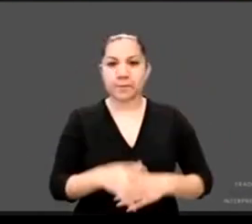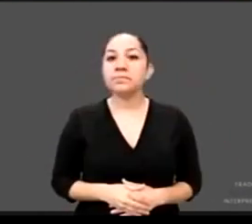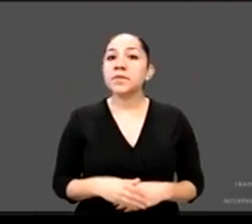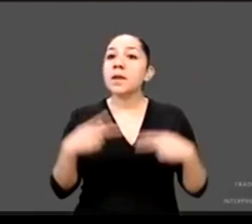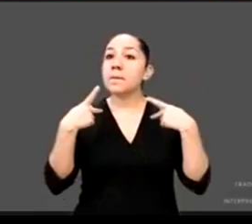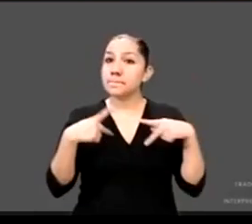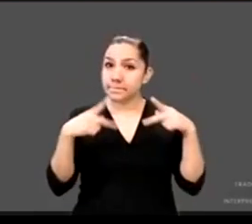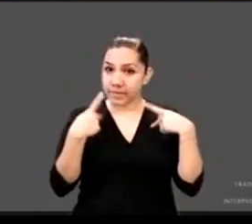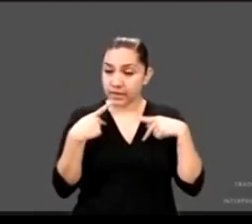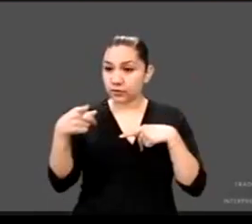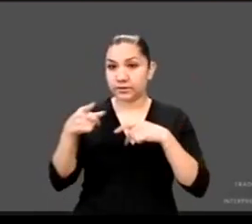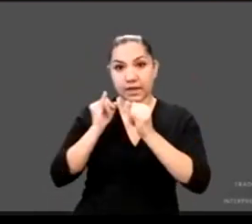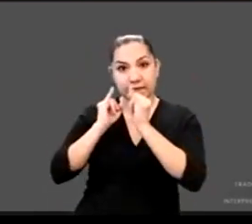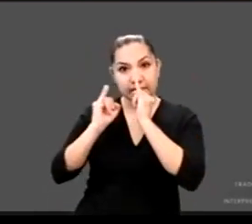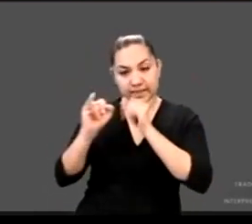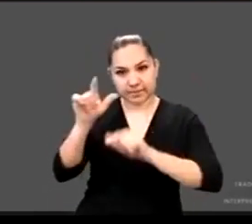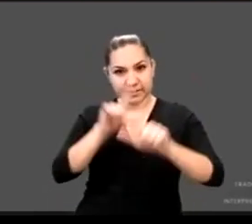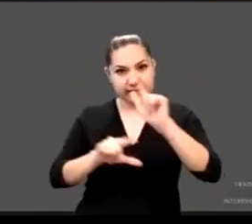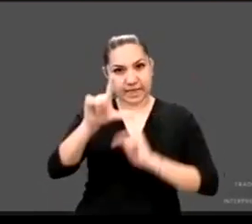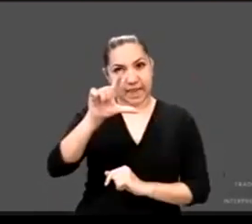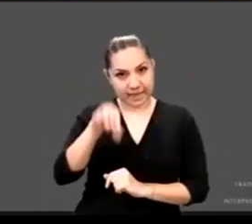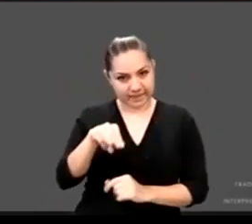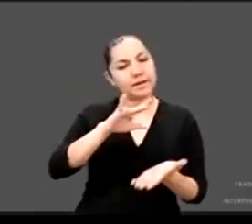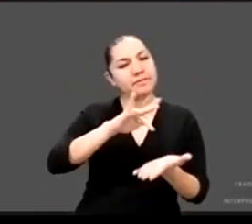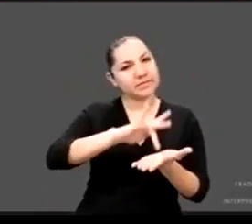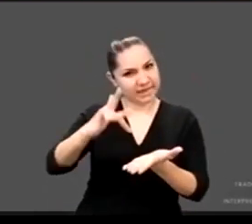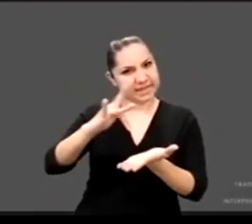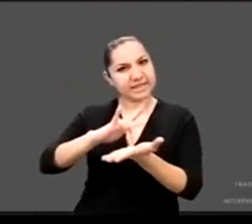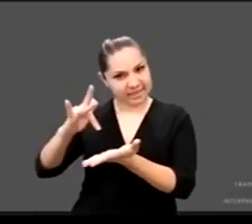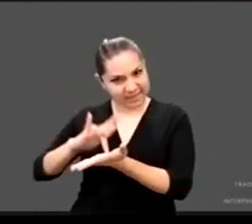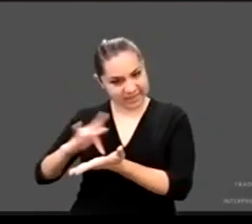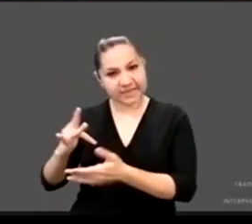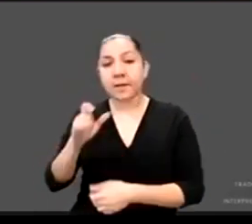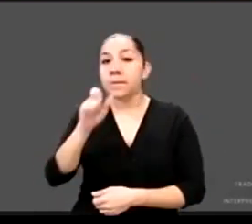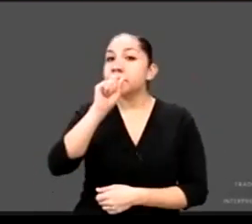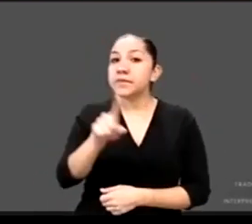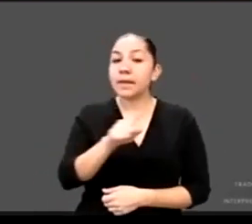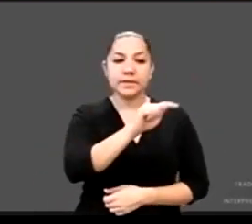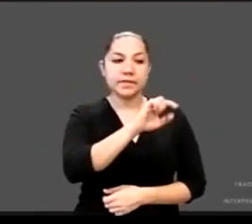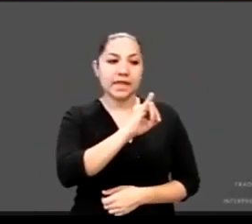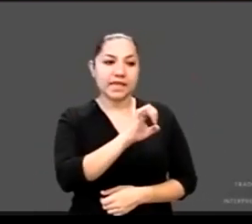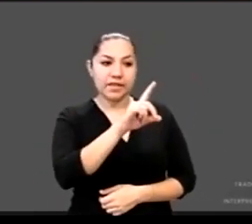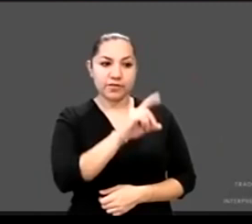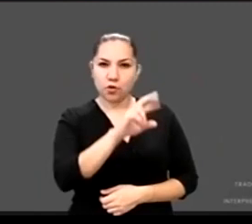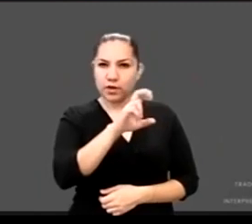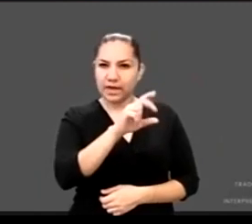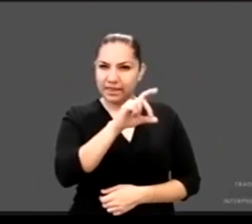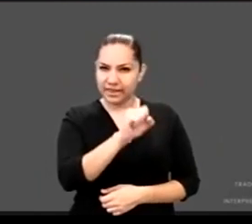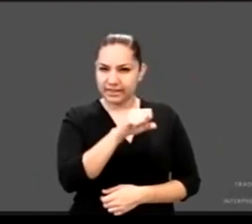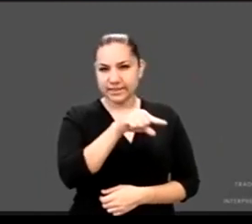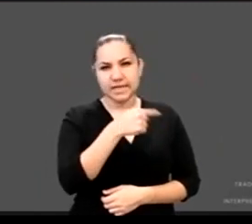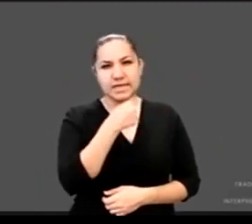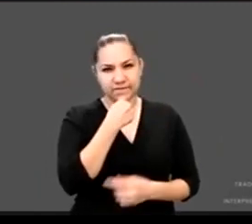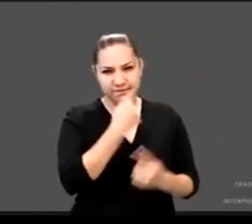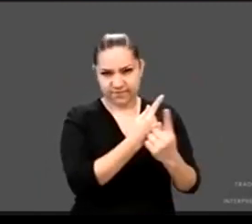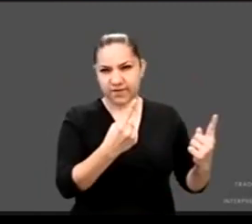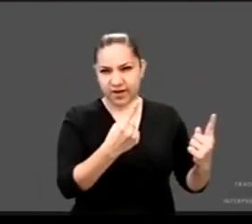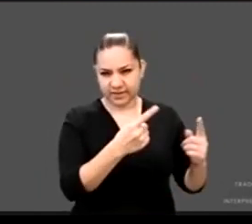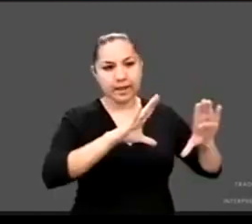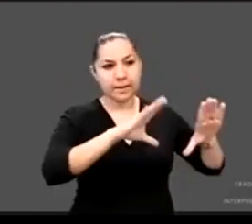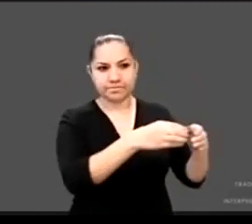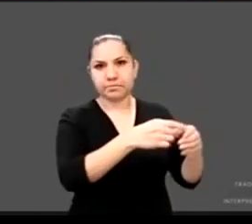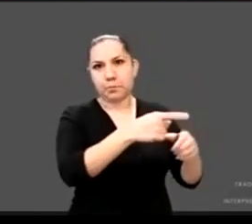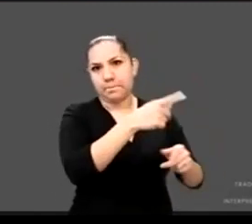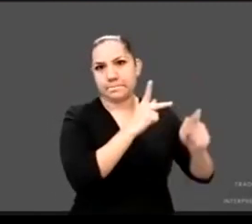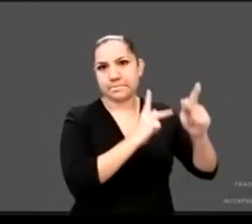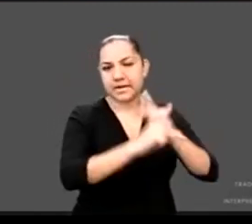con la interpretación de lengua de señas mexicana y a Tejiendo Redes Infancia por permitirnos el uso de su plataforma